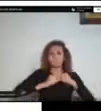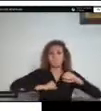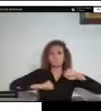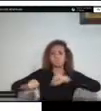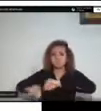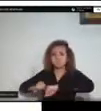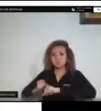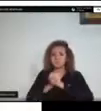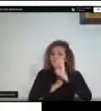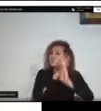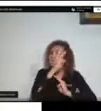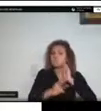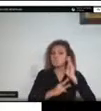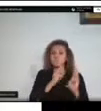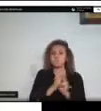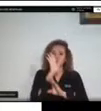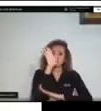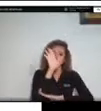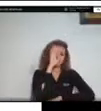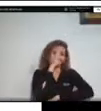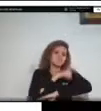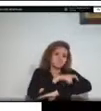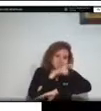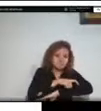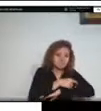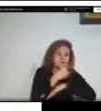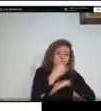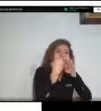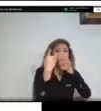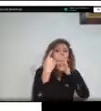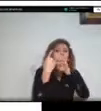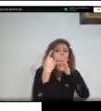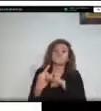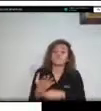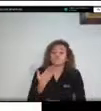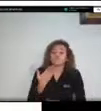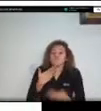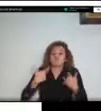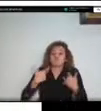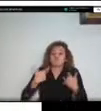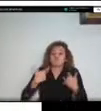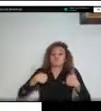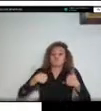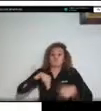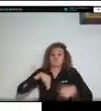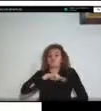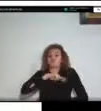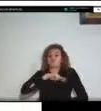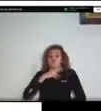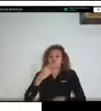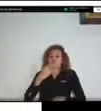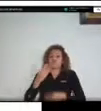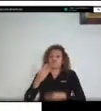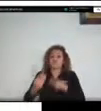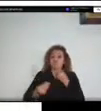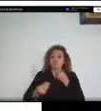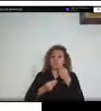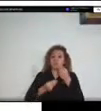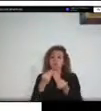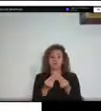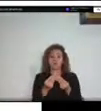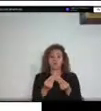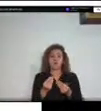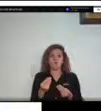fósiles y pues nosotros estamos cumpliendo una función una función que se convierte en un servicio público